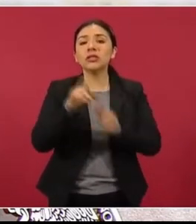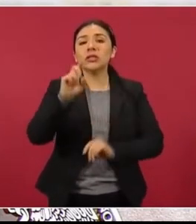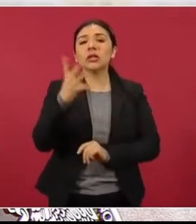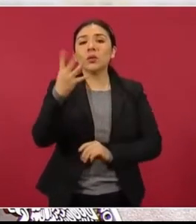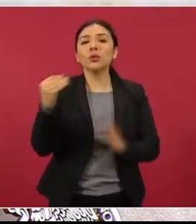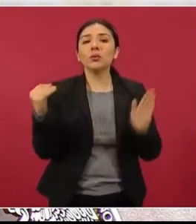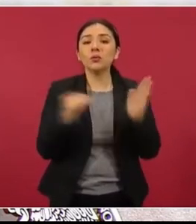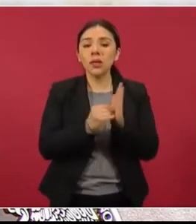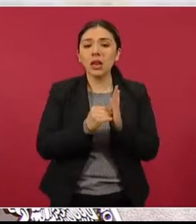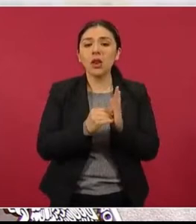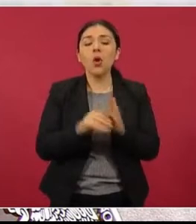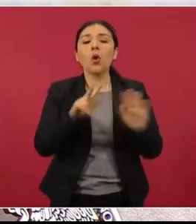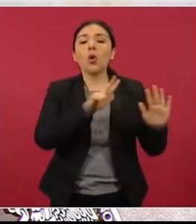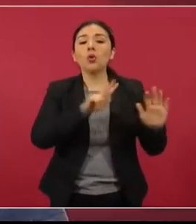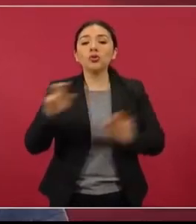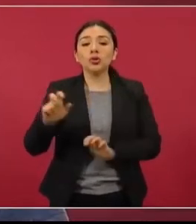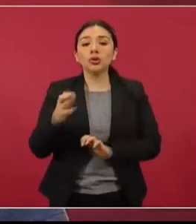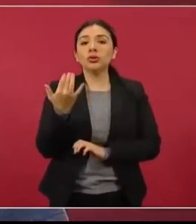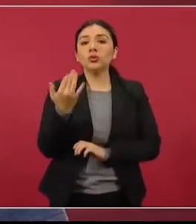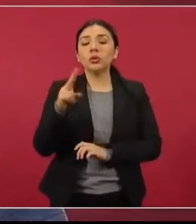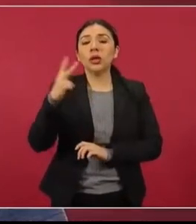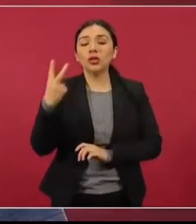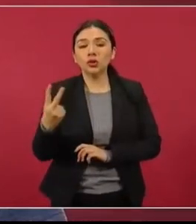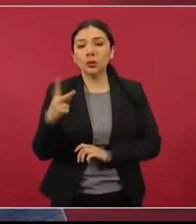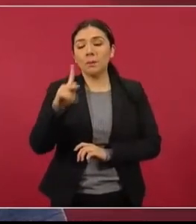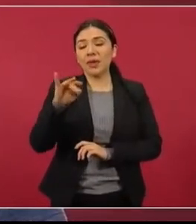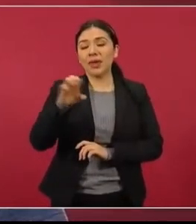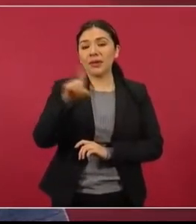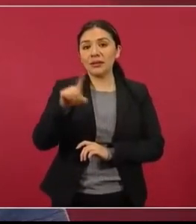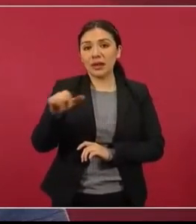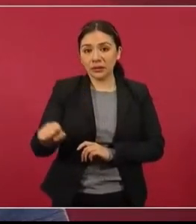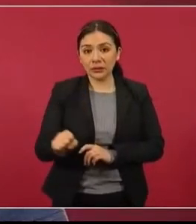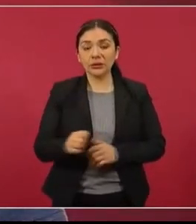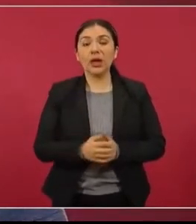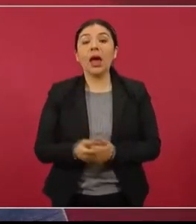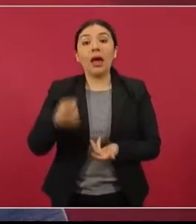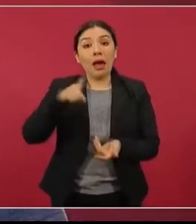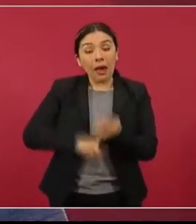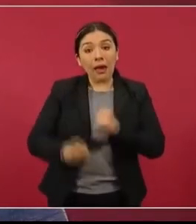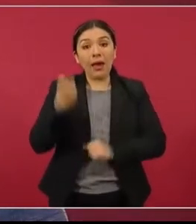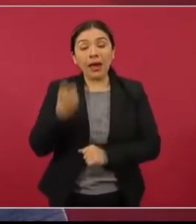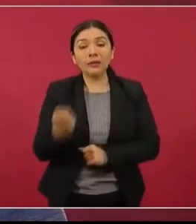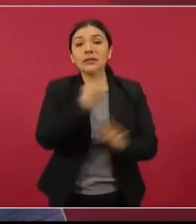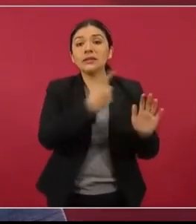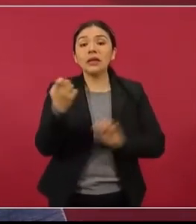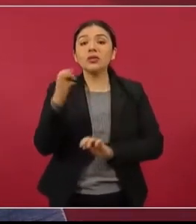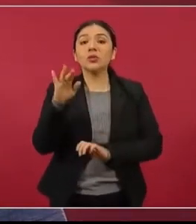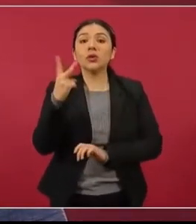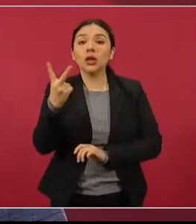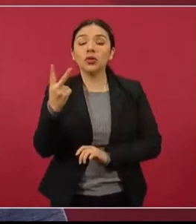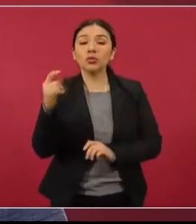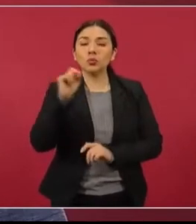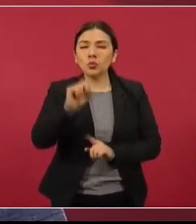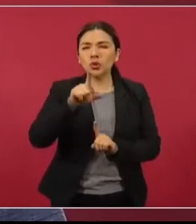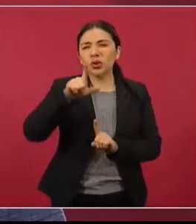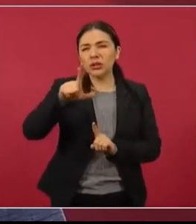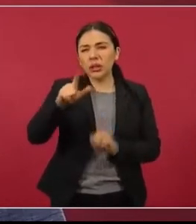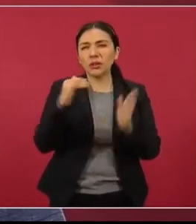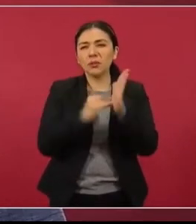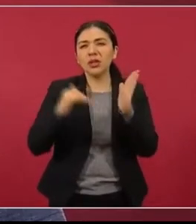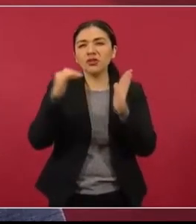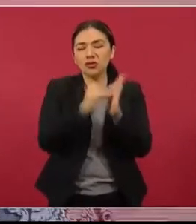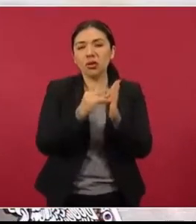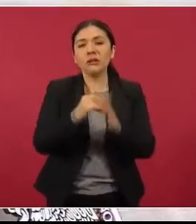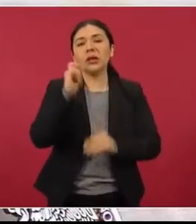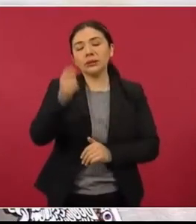,852 piezas. De ellas, 152.17 millones